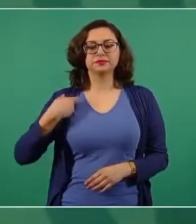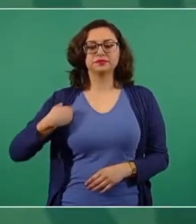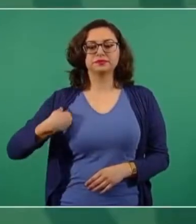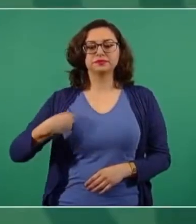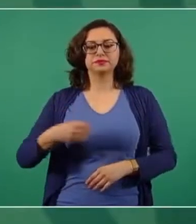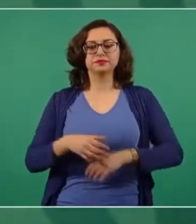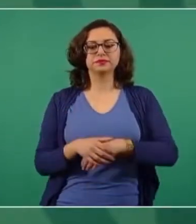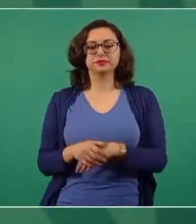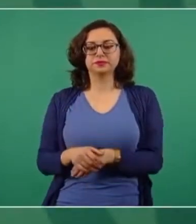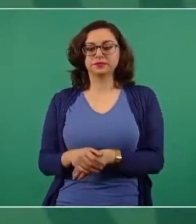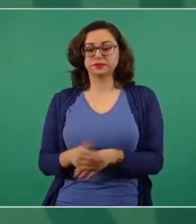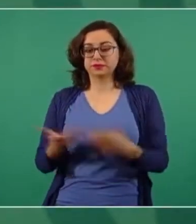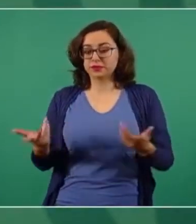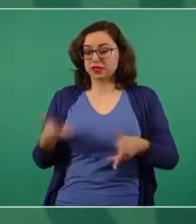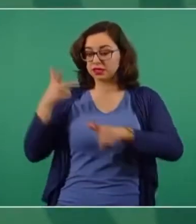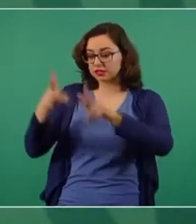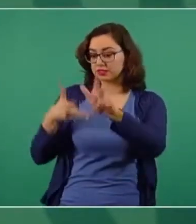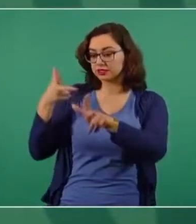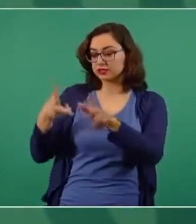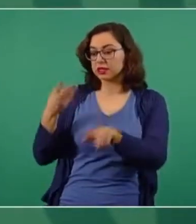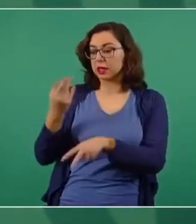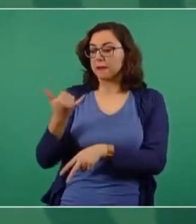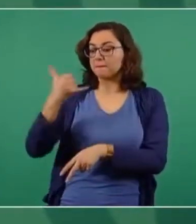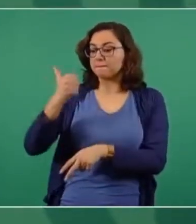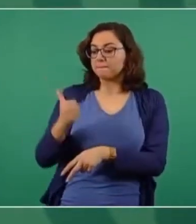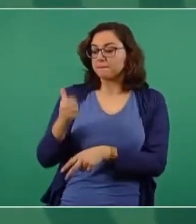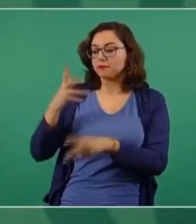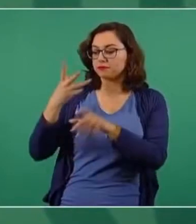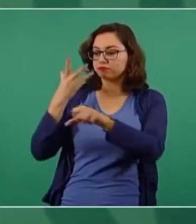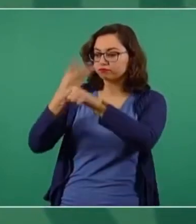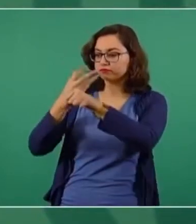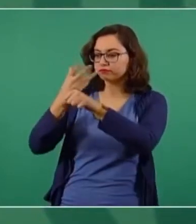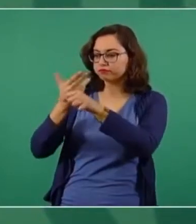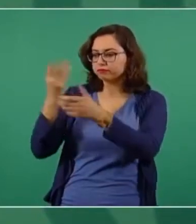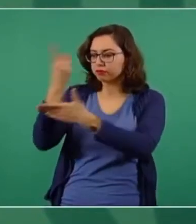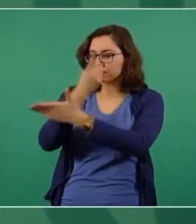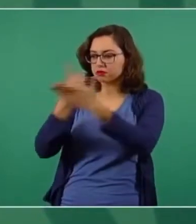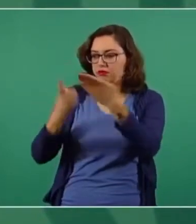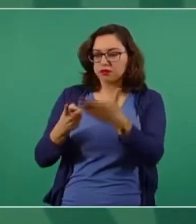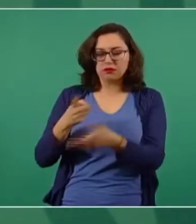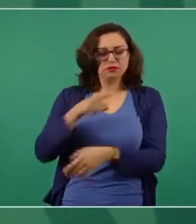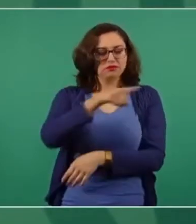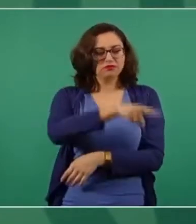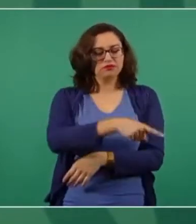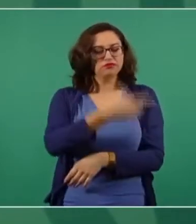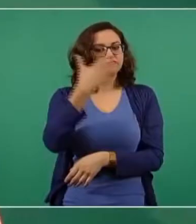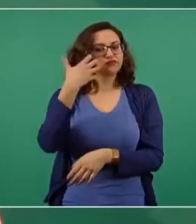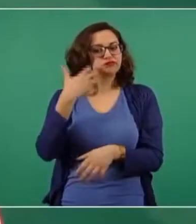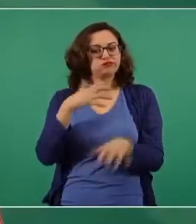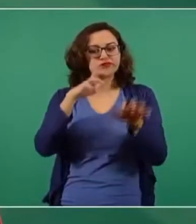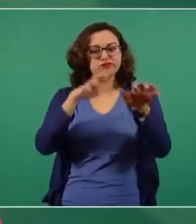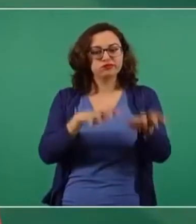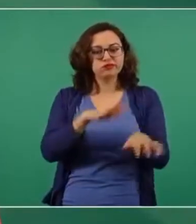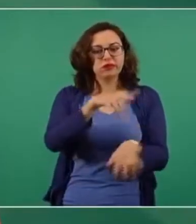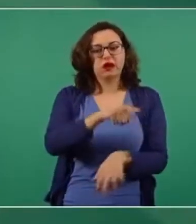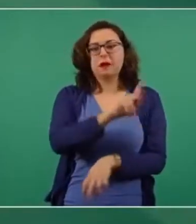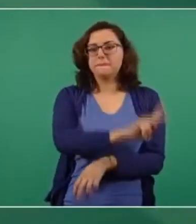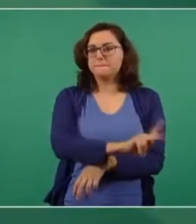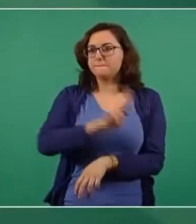que formarán parte del Tren Maya es la majestuosidad del jaguar como elemento endémico de la región.